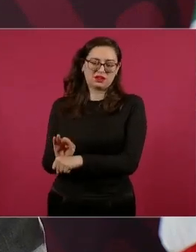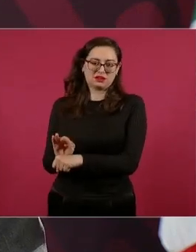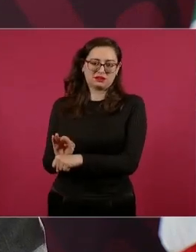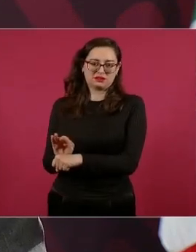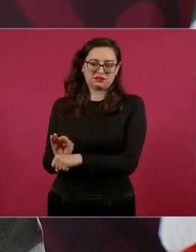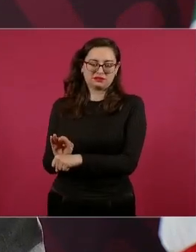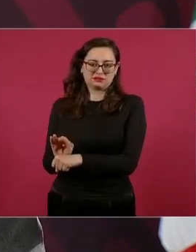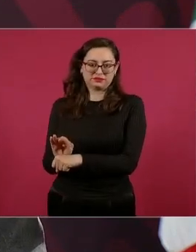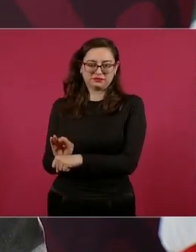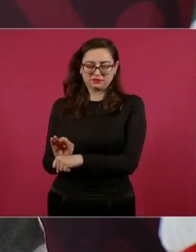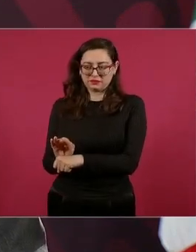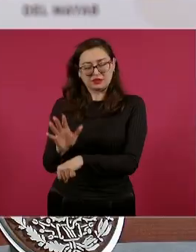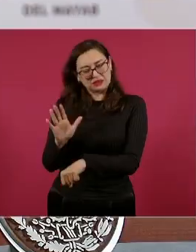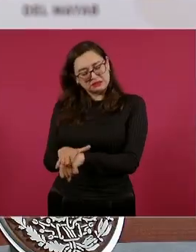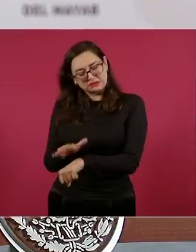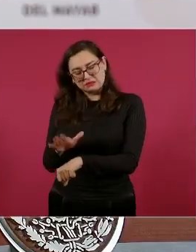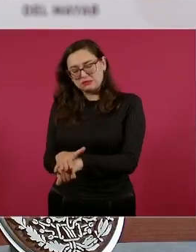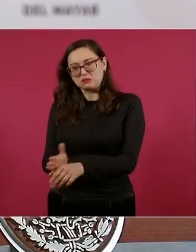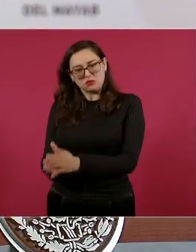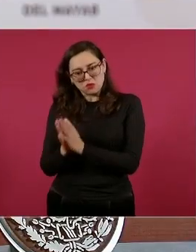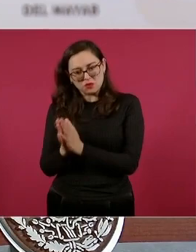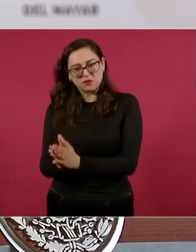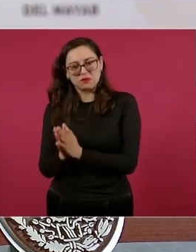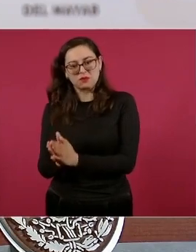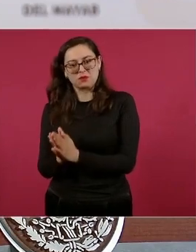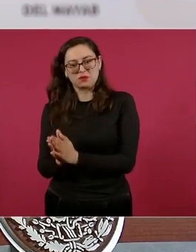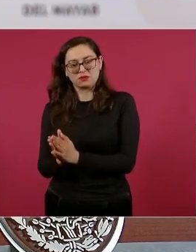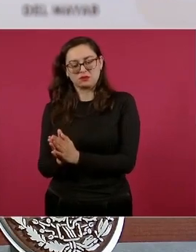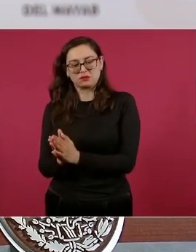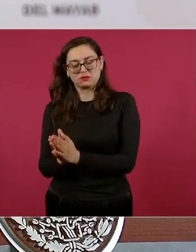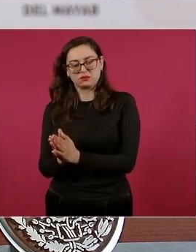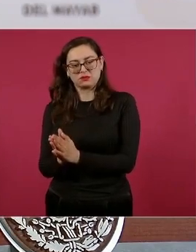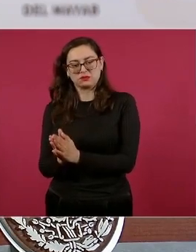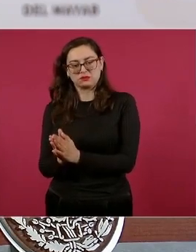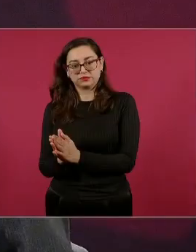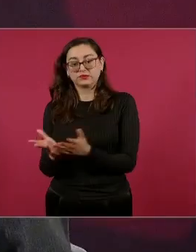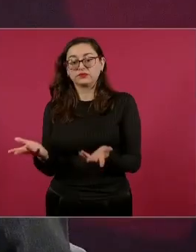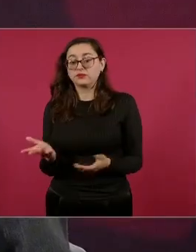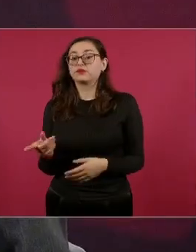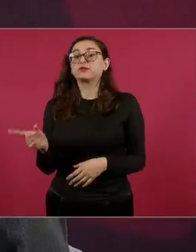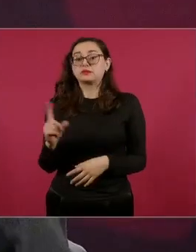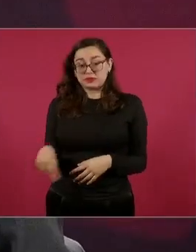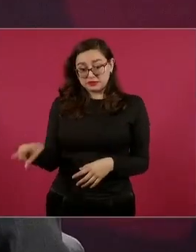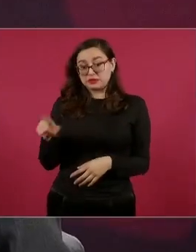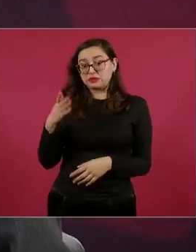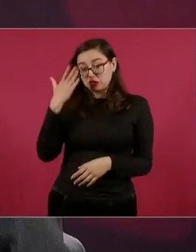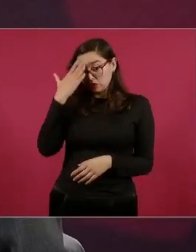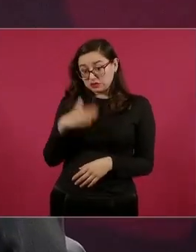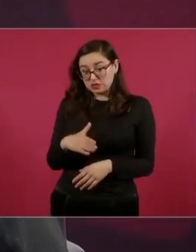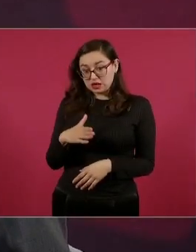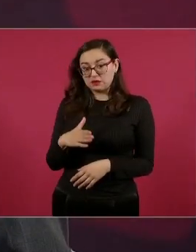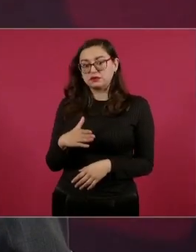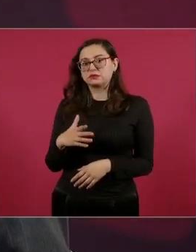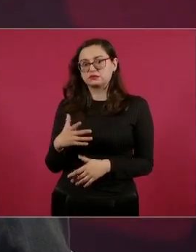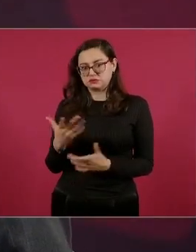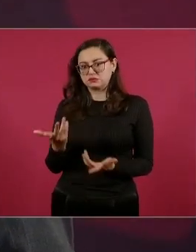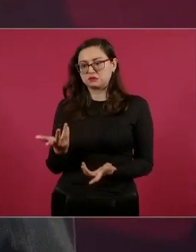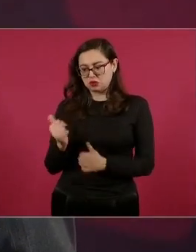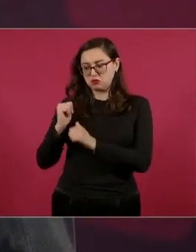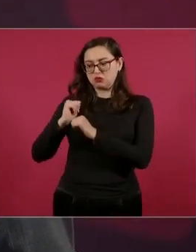Es un llamado. Además, ellos saben que los estamos atendiendo